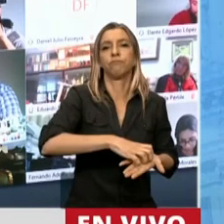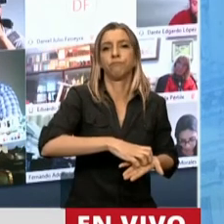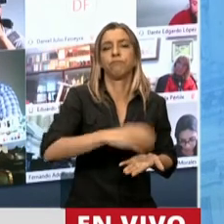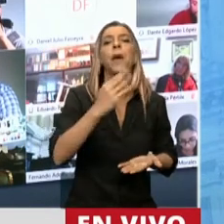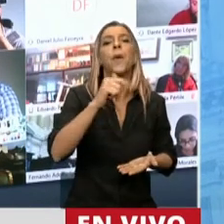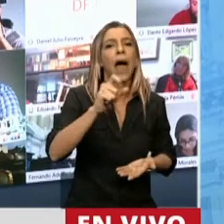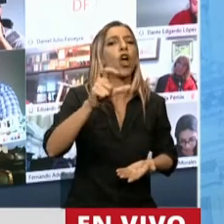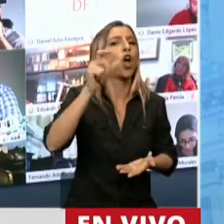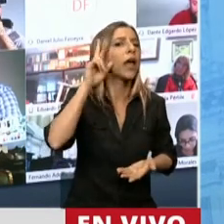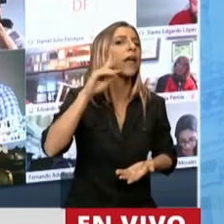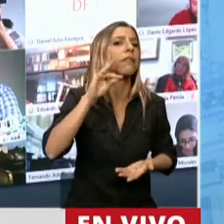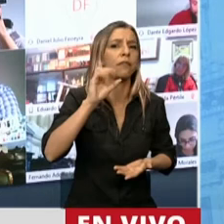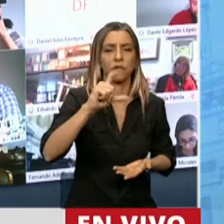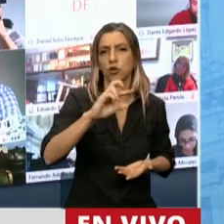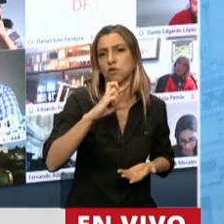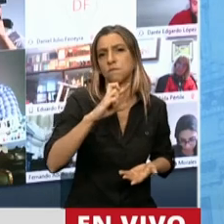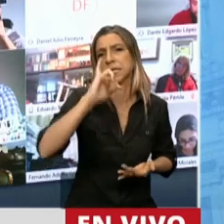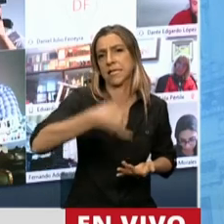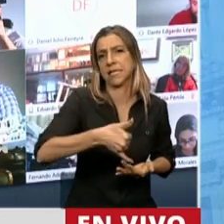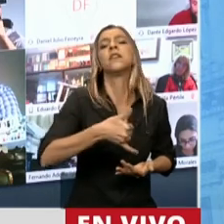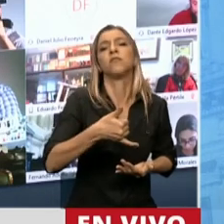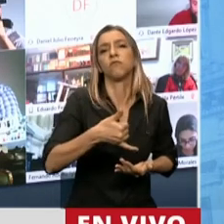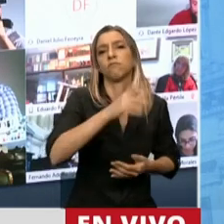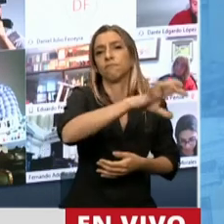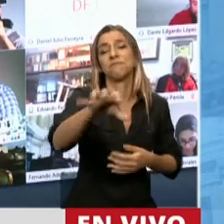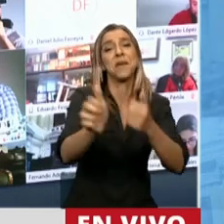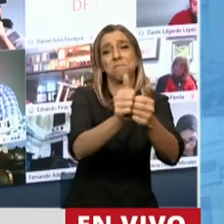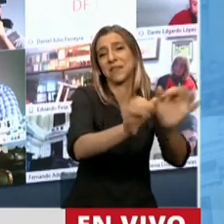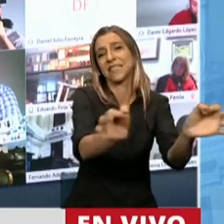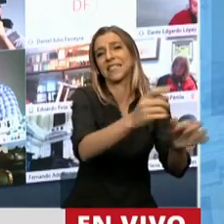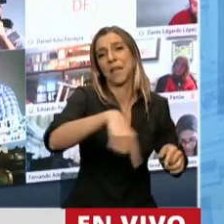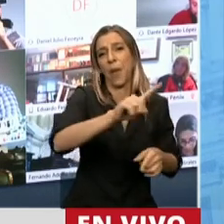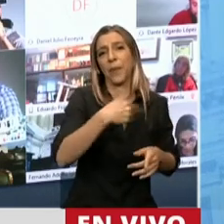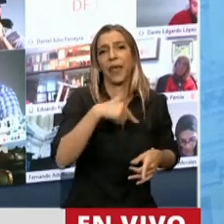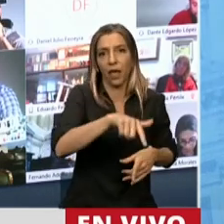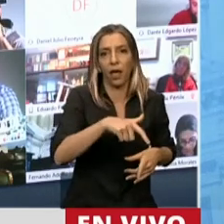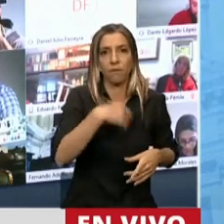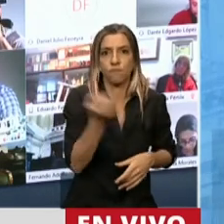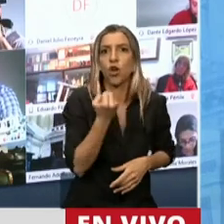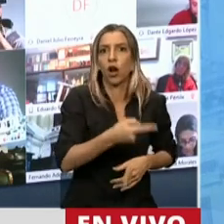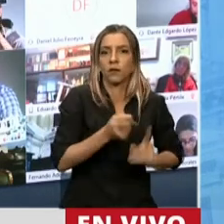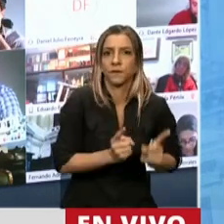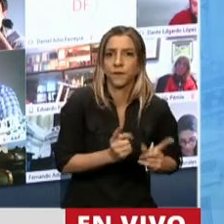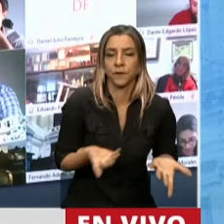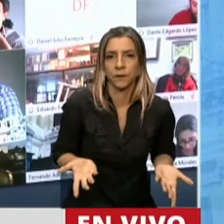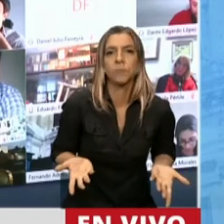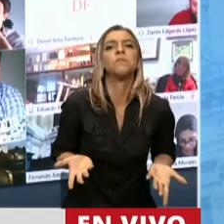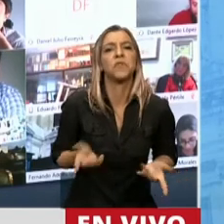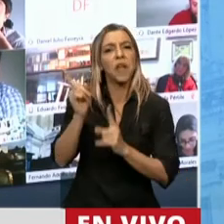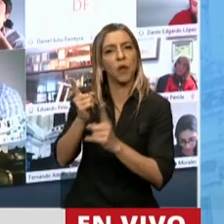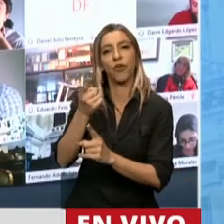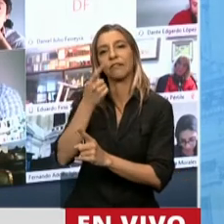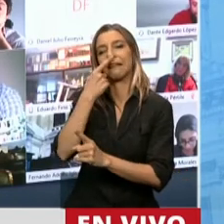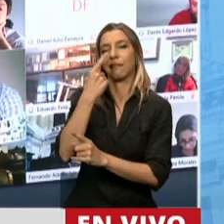empresarios PYME en el país. Por lo tanto, estos intereses mezquinos que tienen